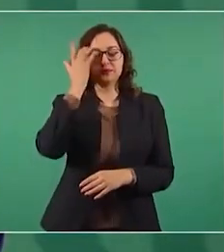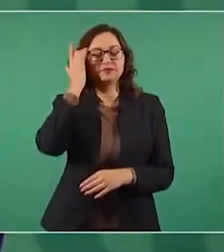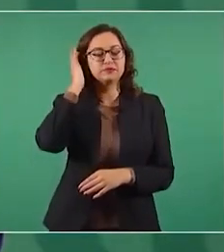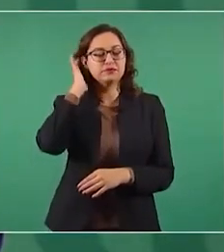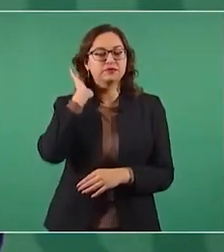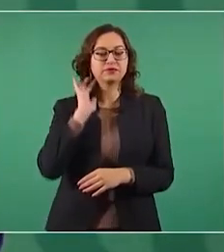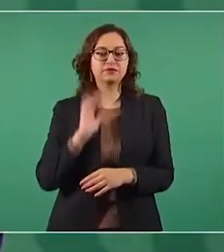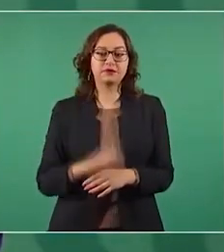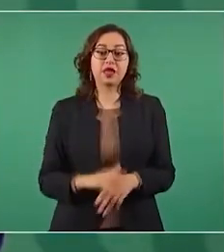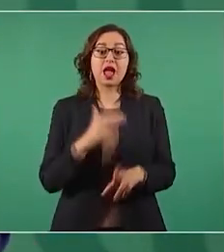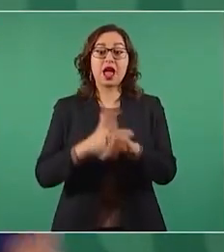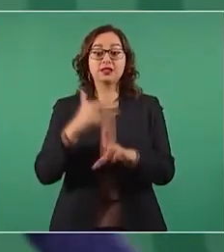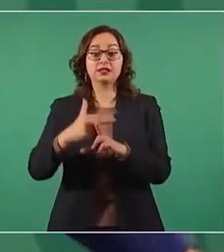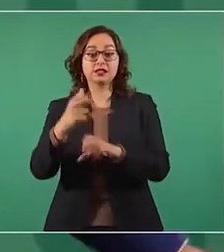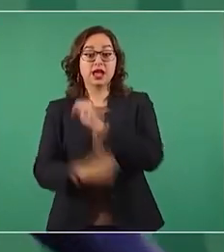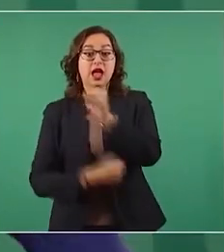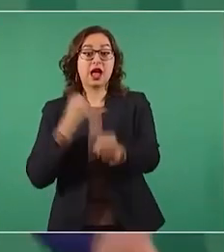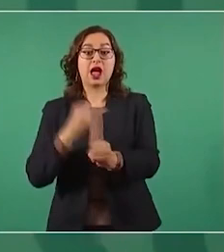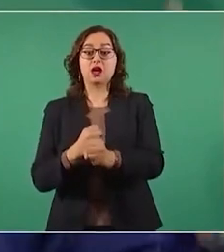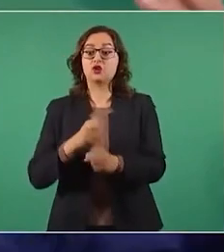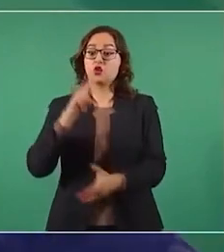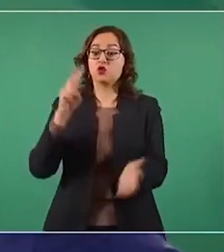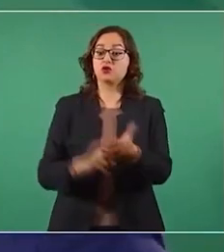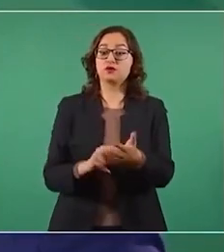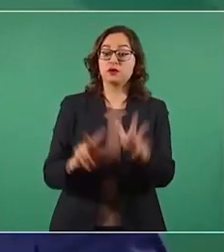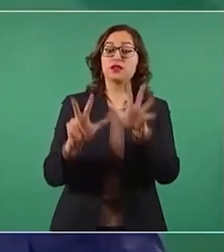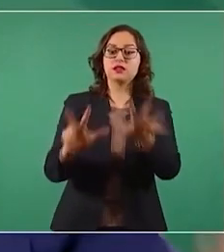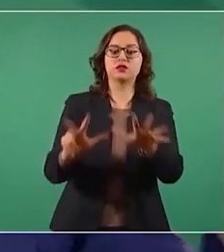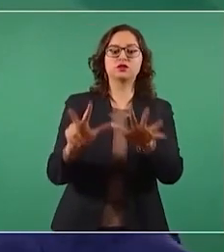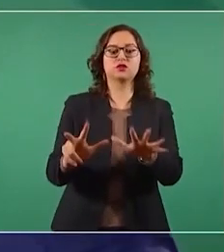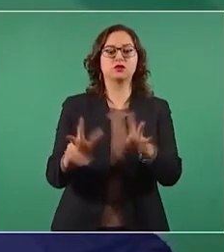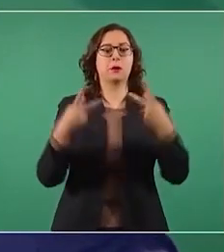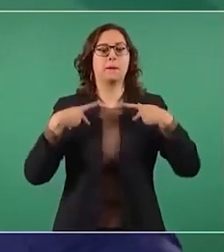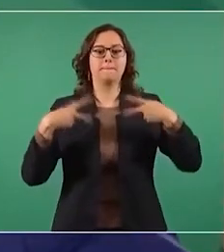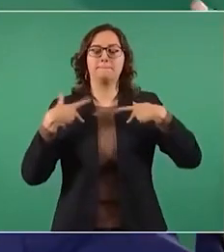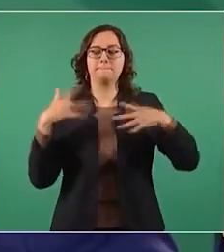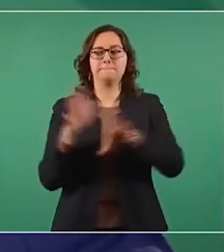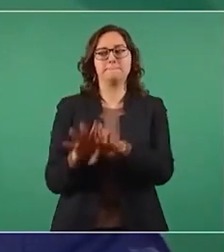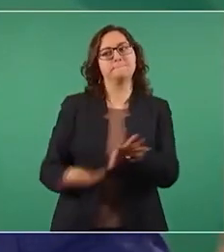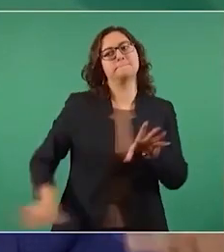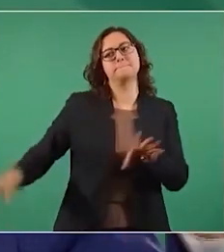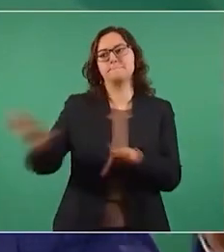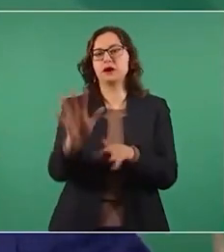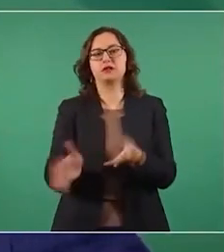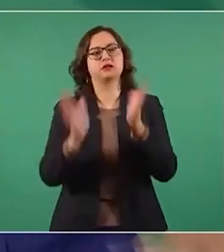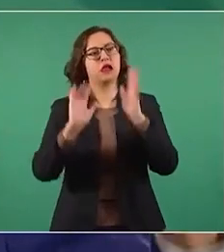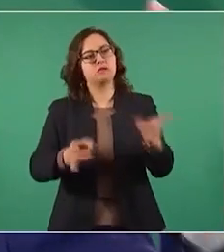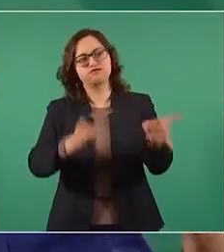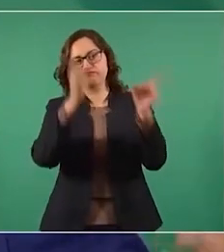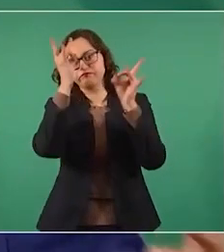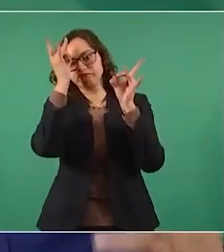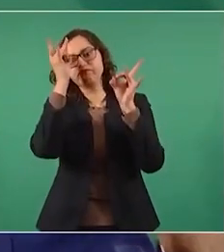donde ya el pueblo decide